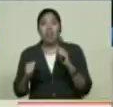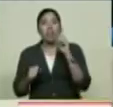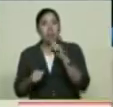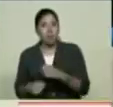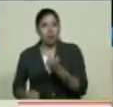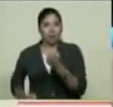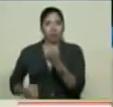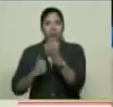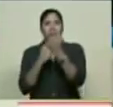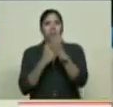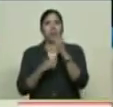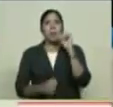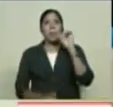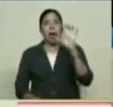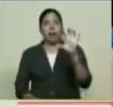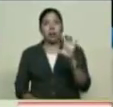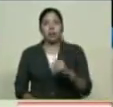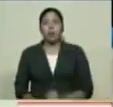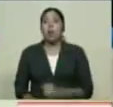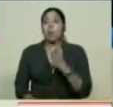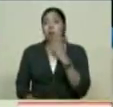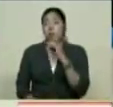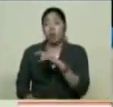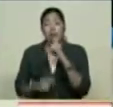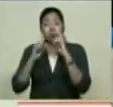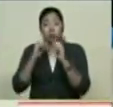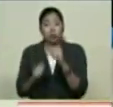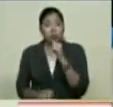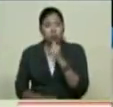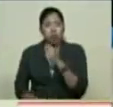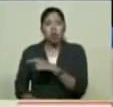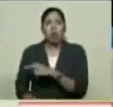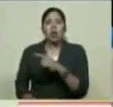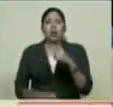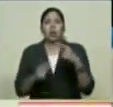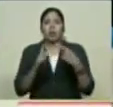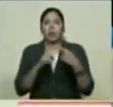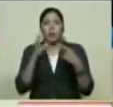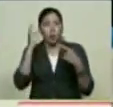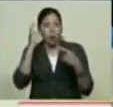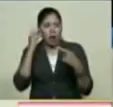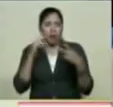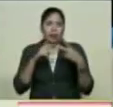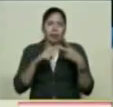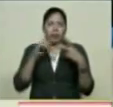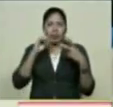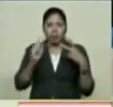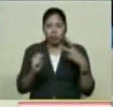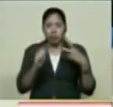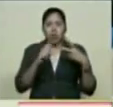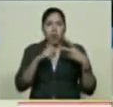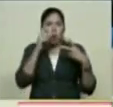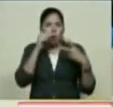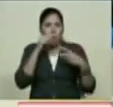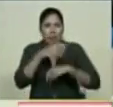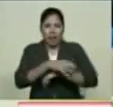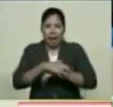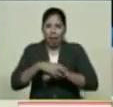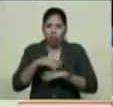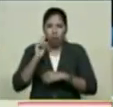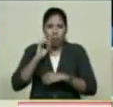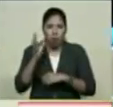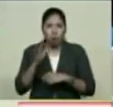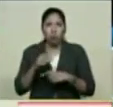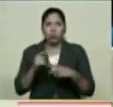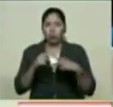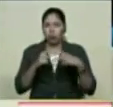ahí ha salido Por ejemplo Liliana De ahí ha salido El Gato Jerez De ahí ha salido Tanta gente Que ha sido